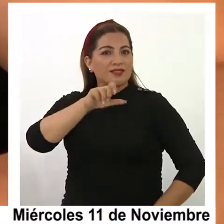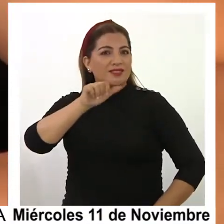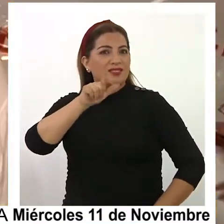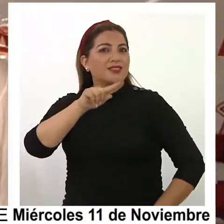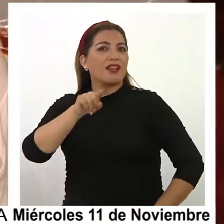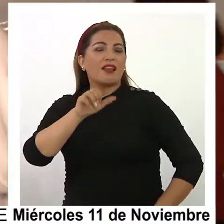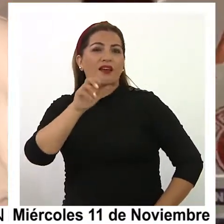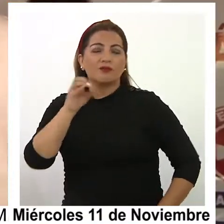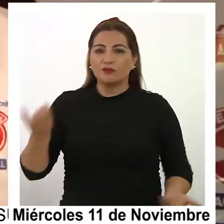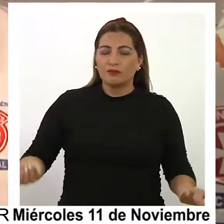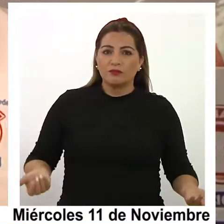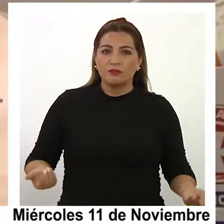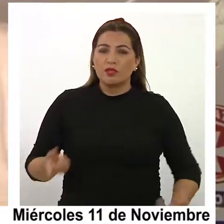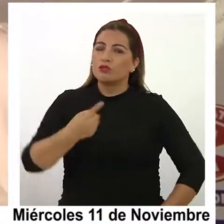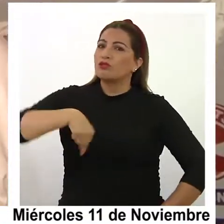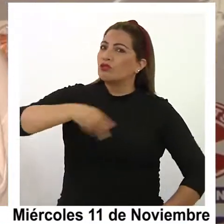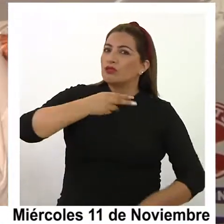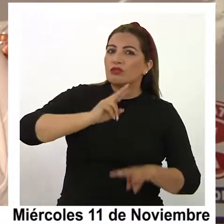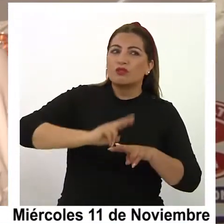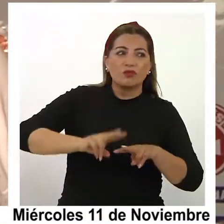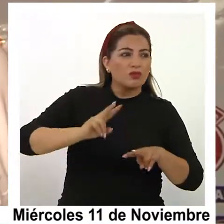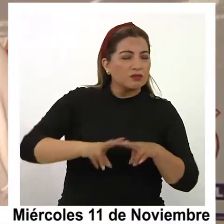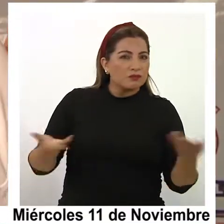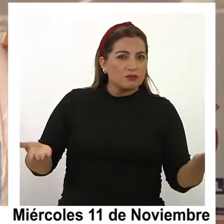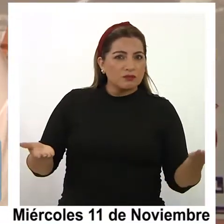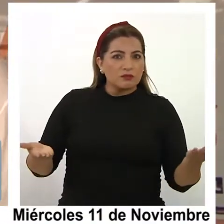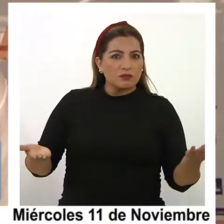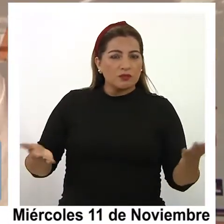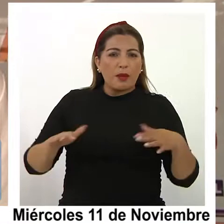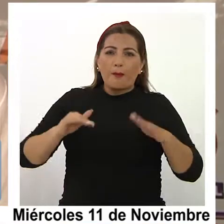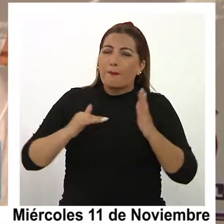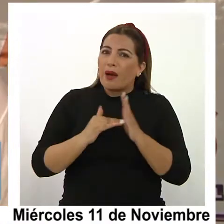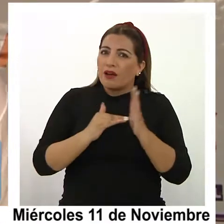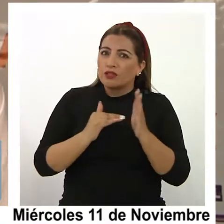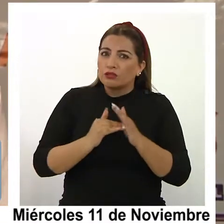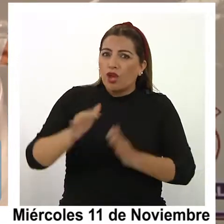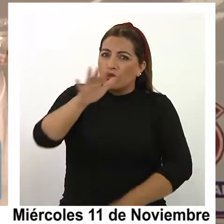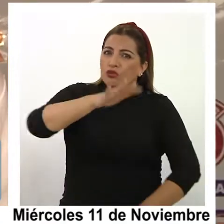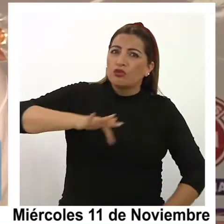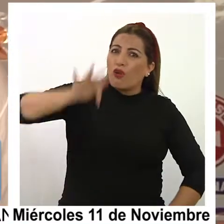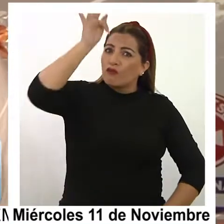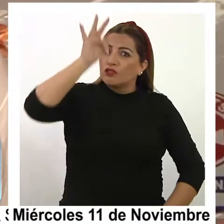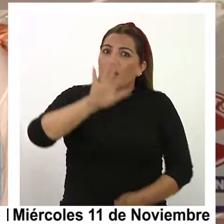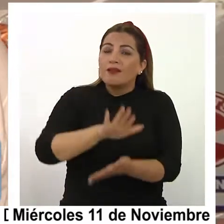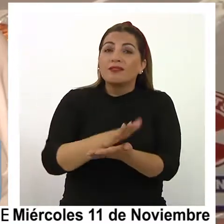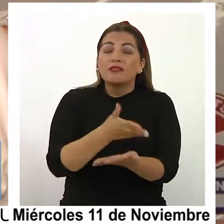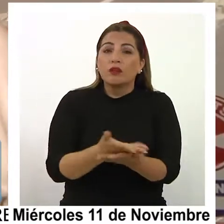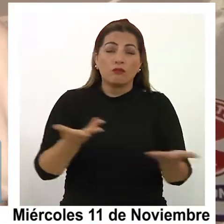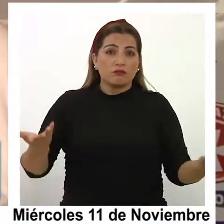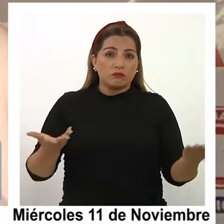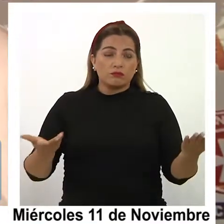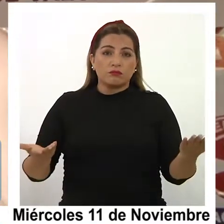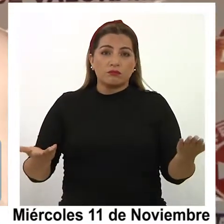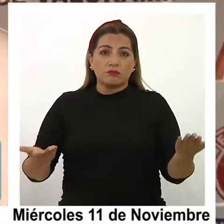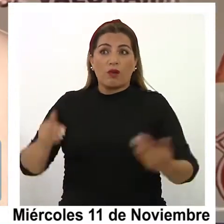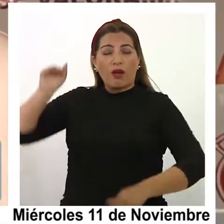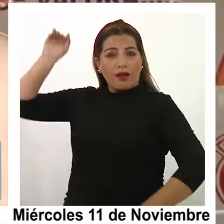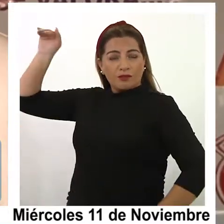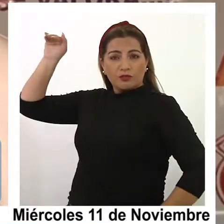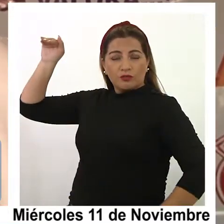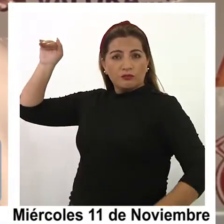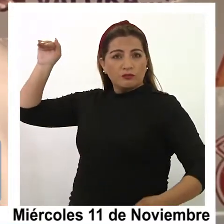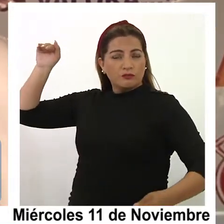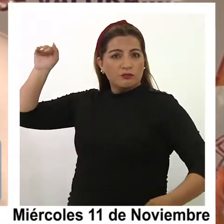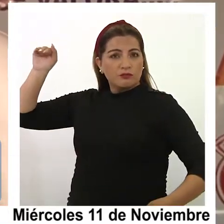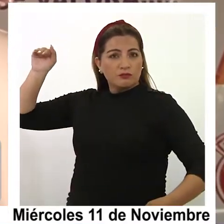Nosotros estamos haciendo un llamado de movilización a todos los trabajadores de la salud, o sea, al tospicio